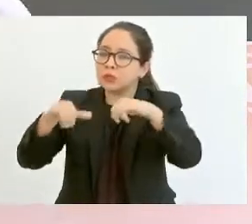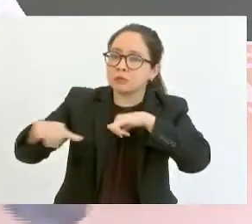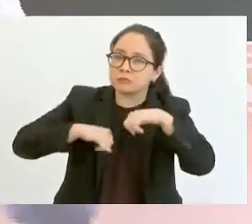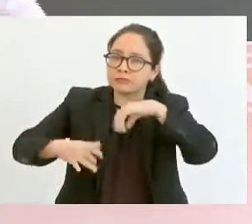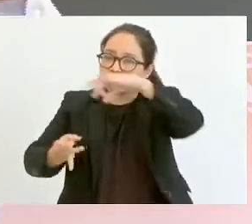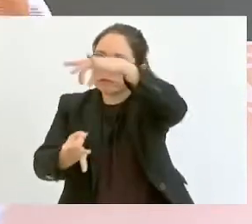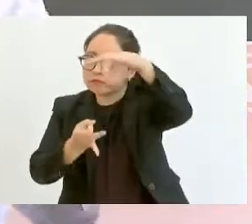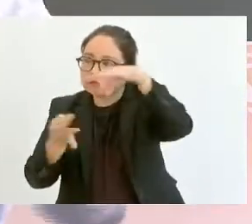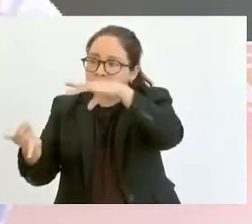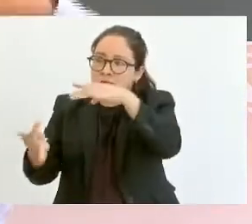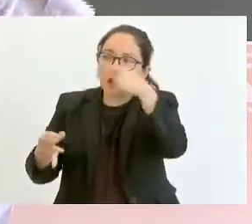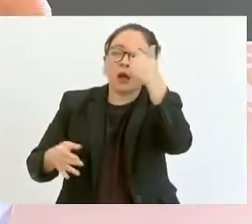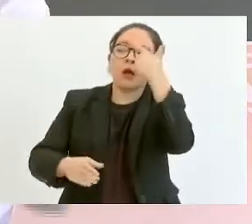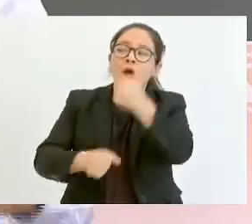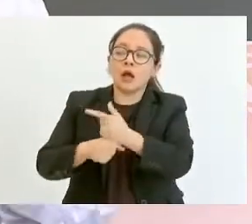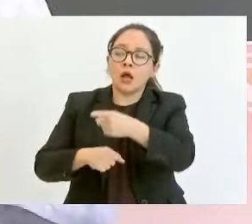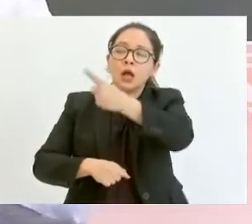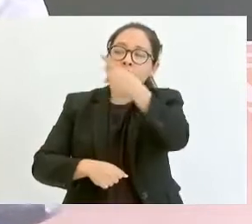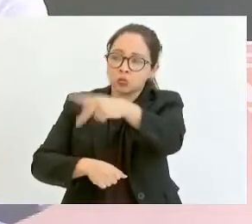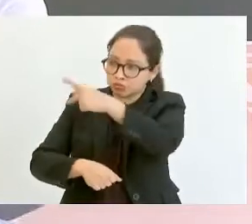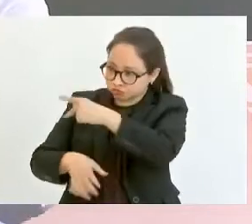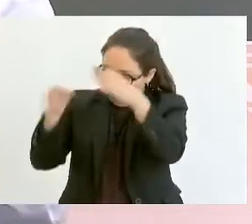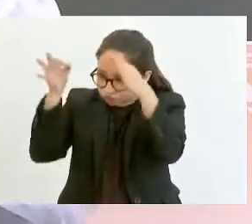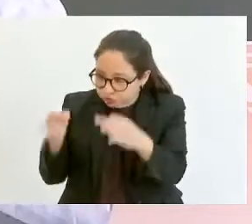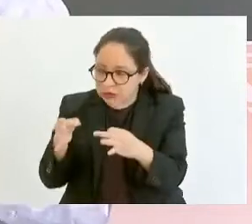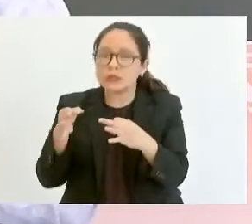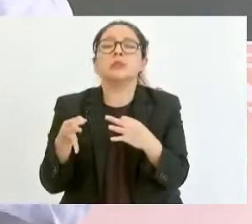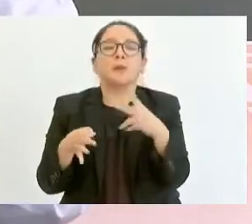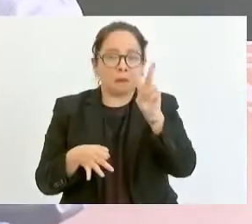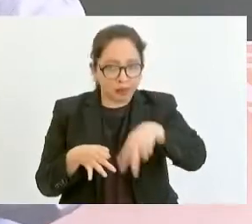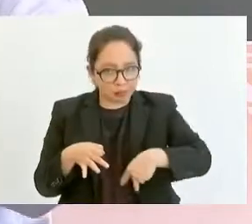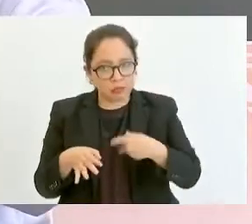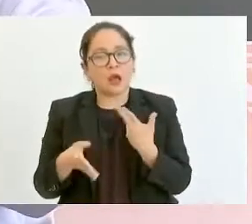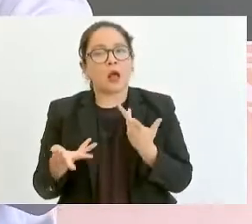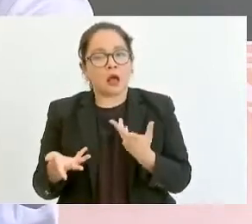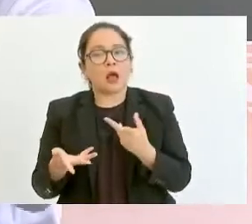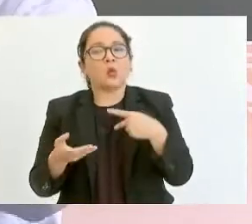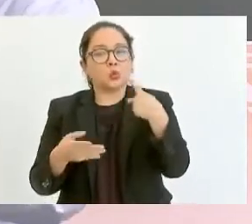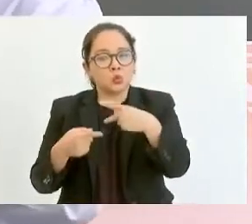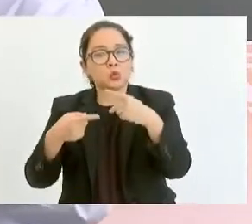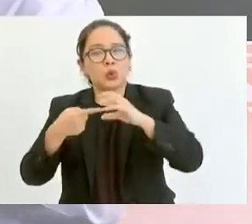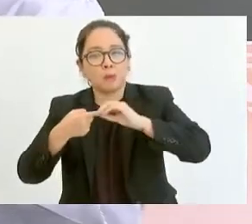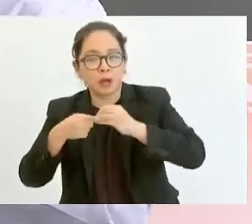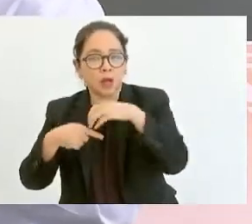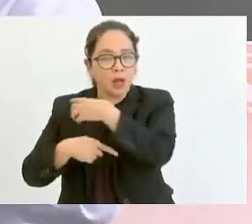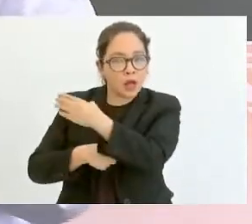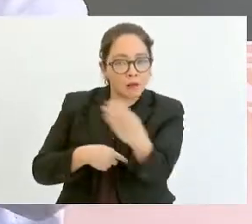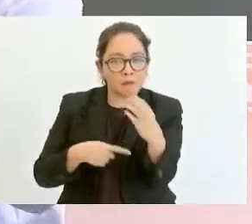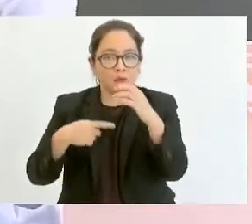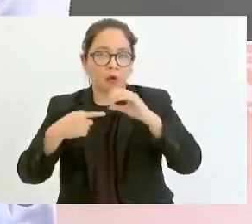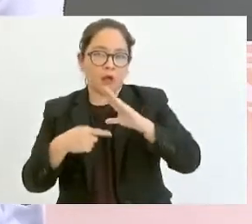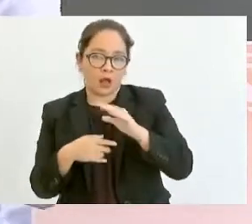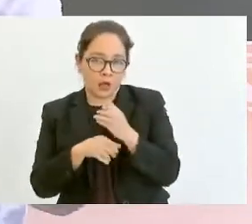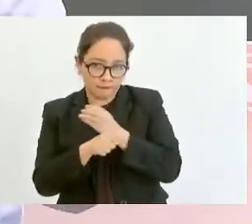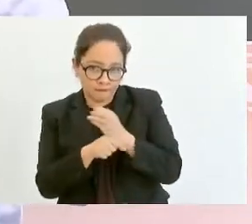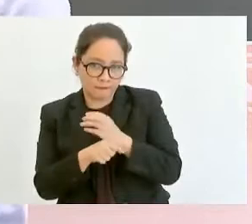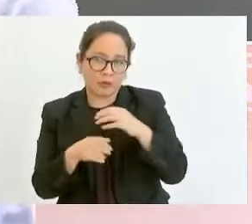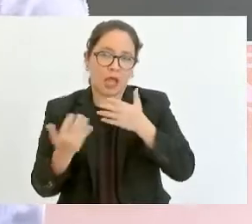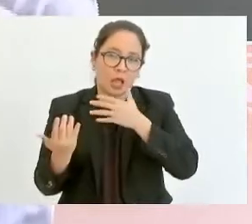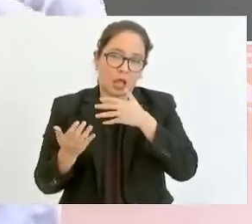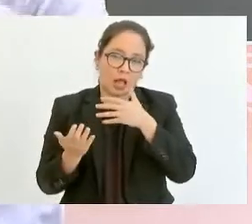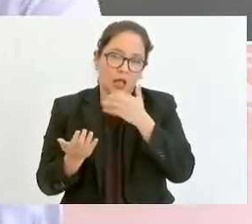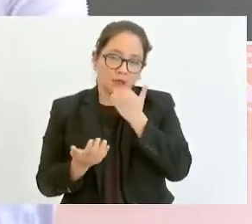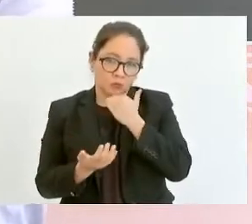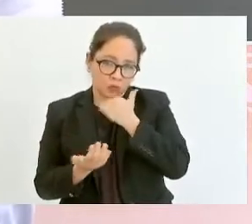para asegurarnos que son productores efectivamente de granos, café, caña de azúcar. A continuación voy a dar un